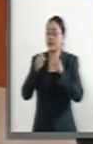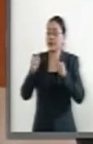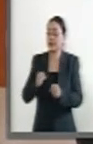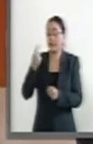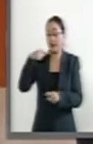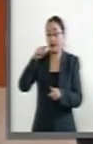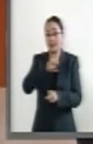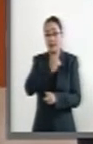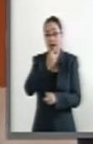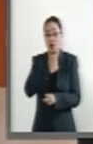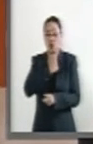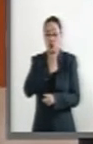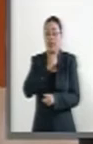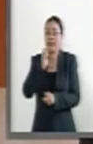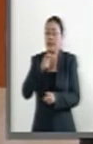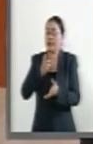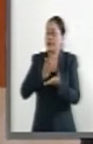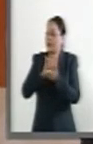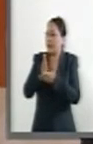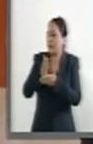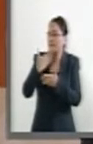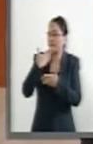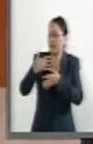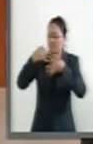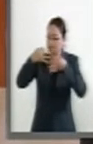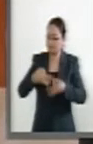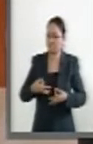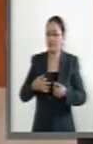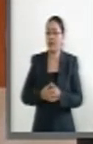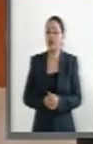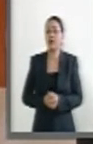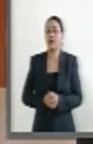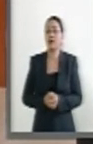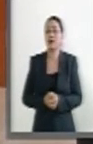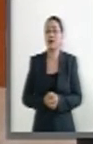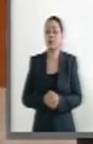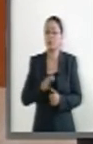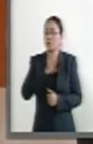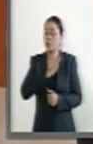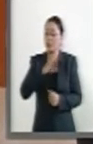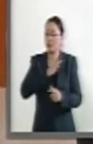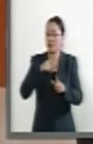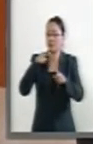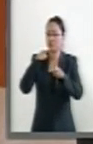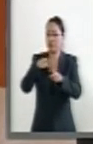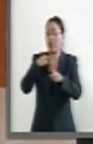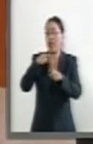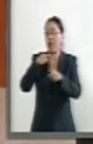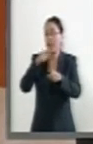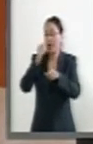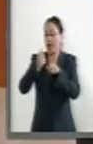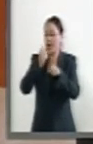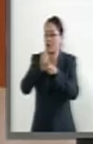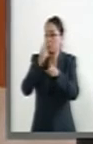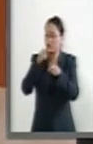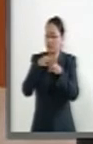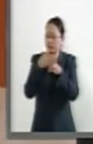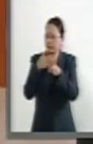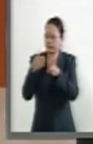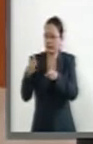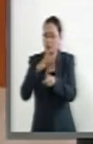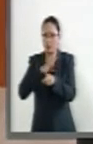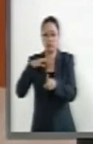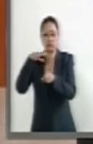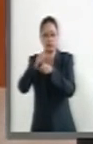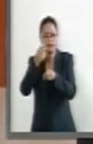universal, accesible y de calidad que dé respuesta a los retos del siglo XXI, constituye una de